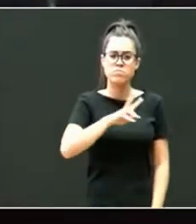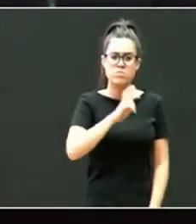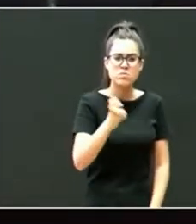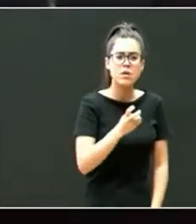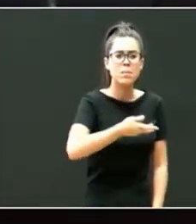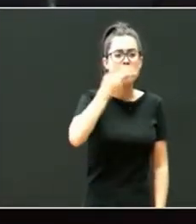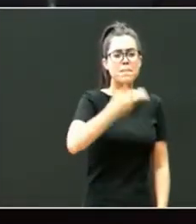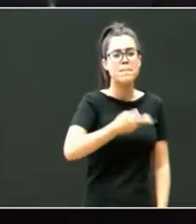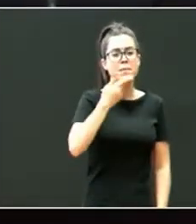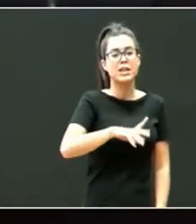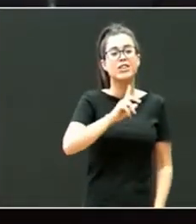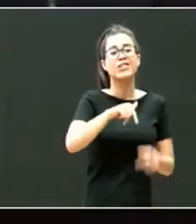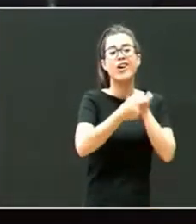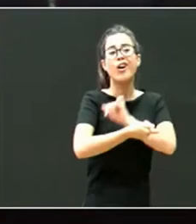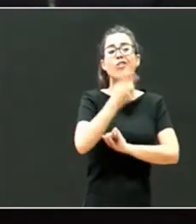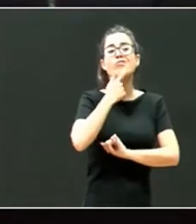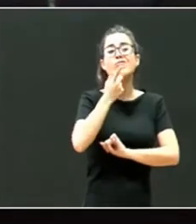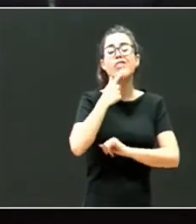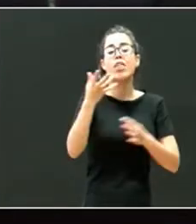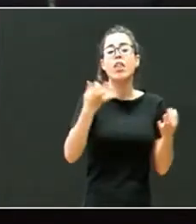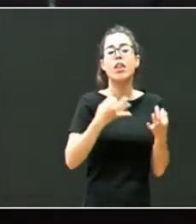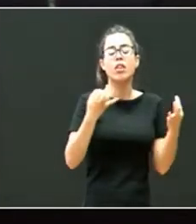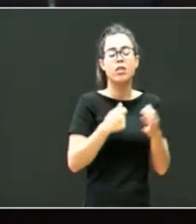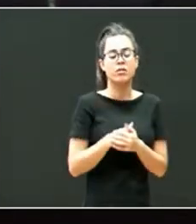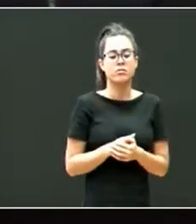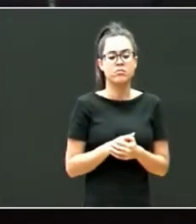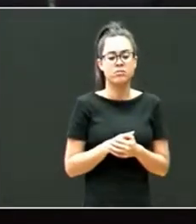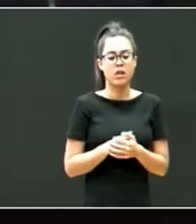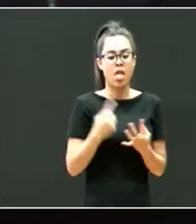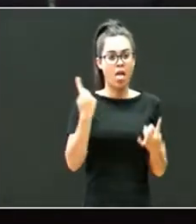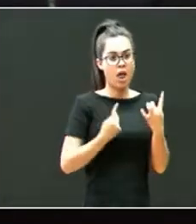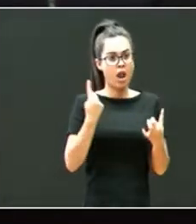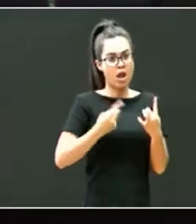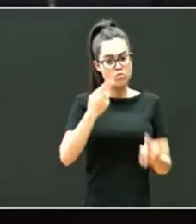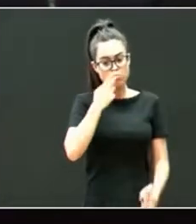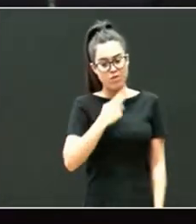nos dice por qué luego es tan difícil revertir estos daños en alguno de estos menores